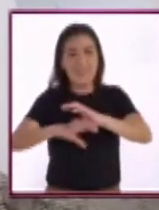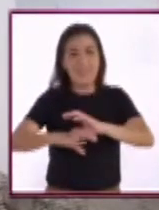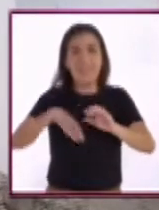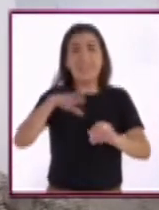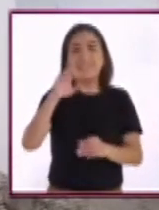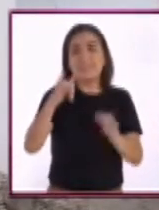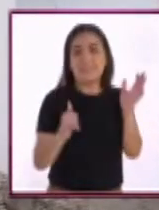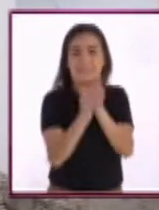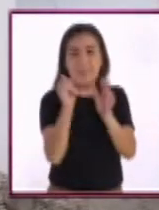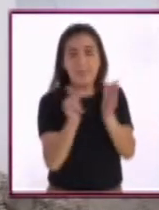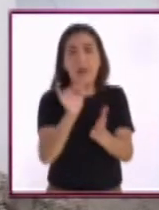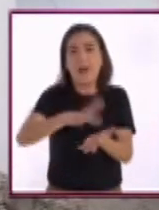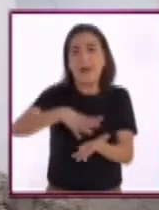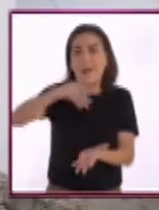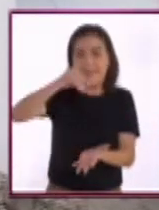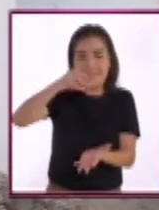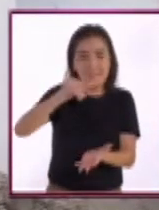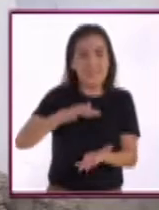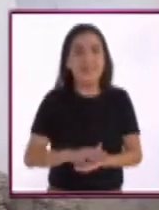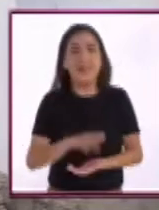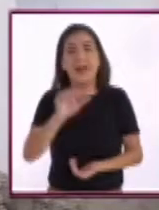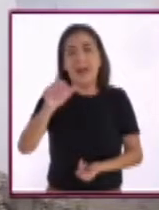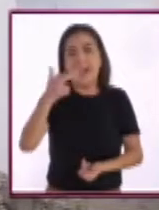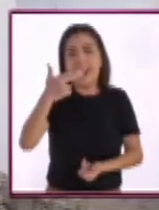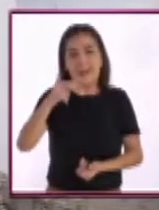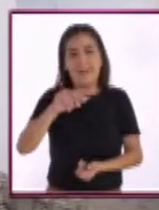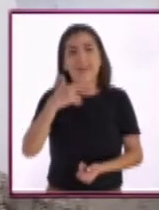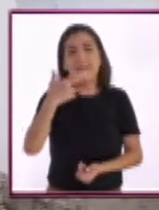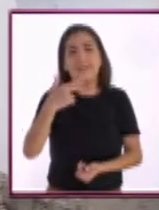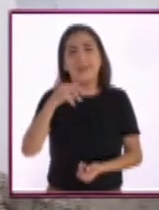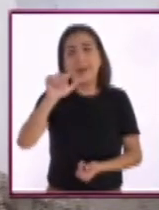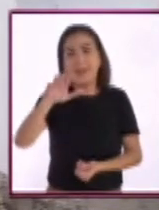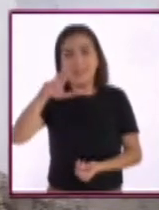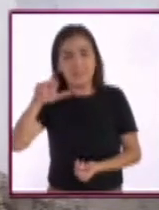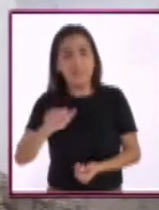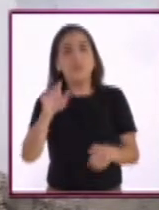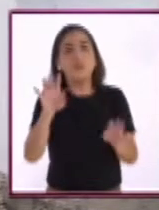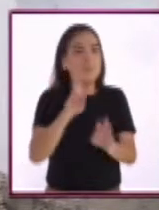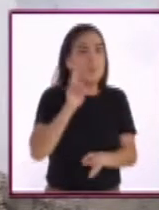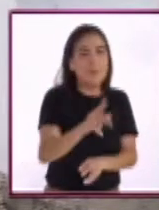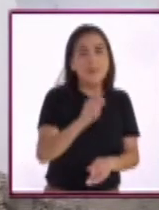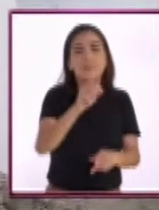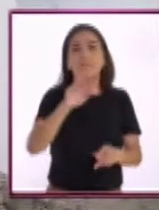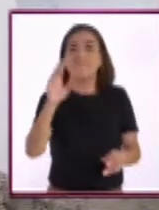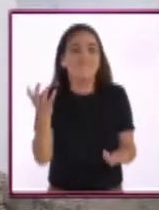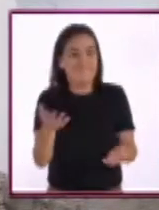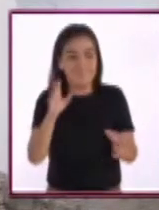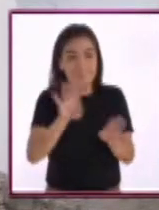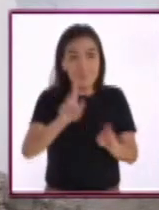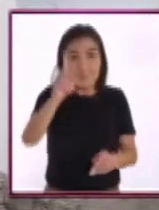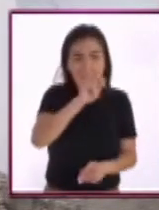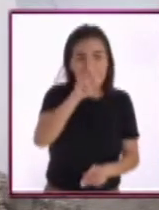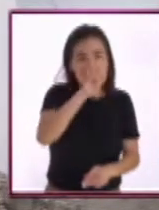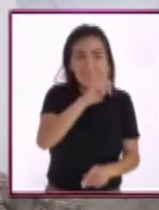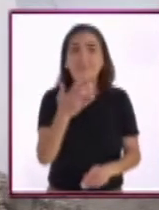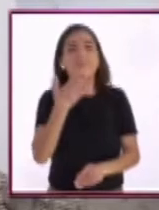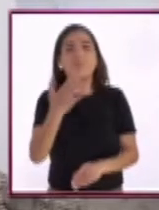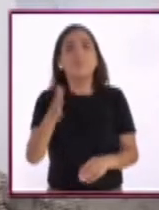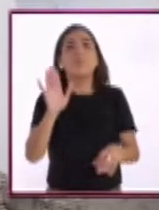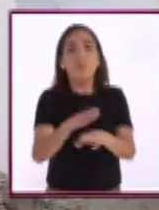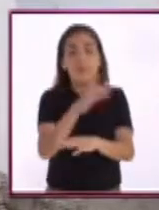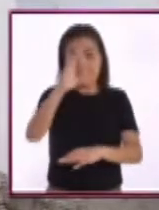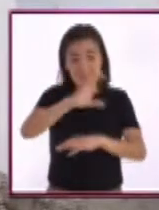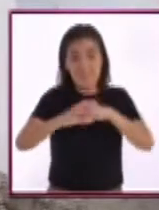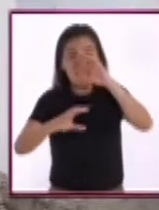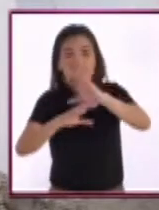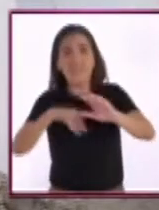con bloc cemento arena, que es una técnica bastante recurrente en esta zona y que no es recomendable. ¿Por